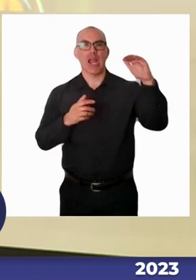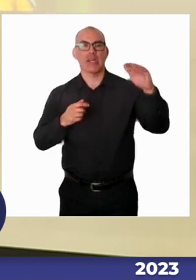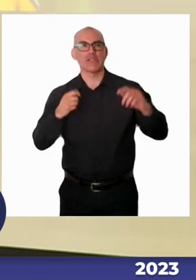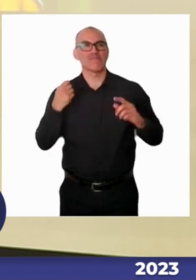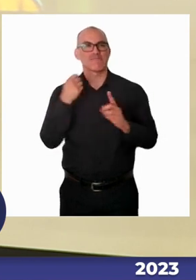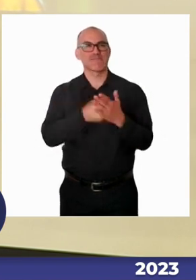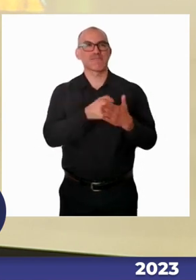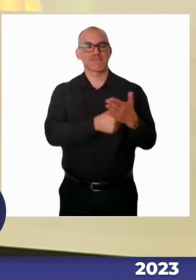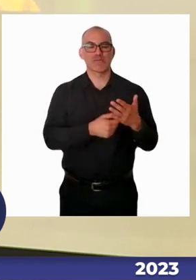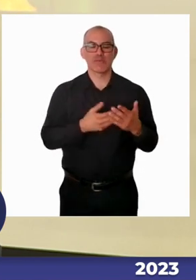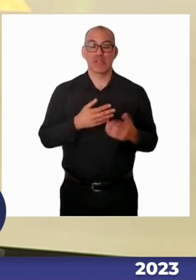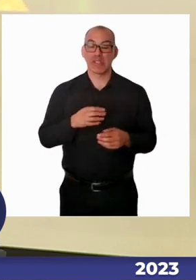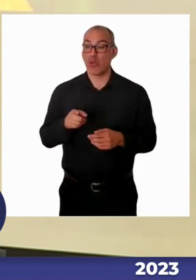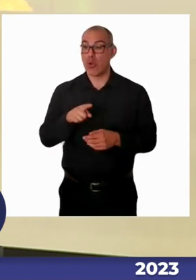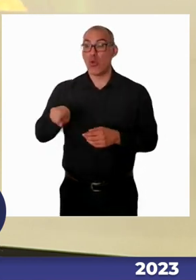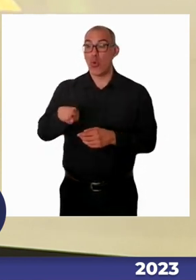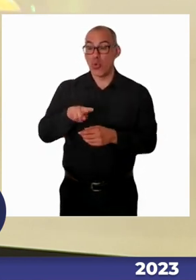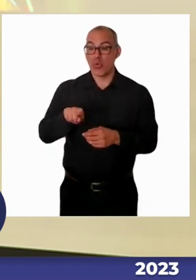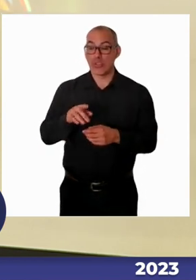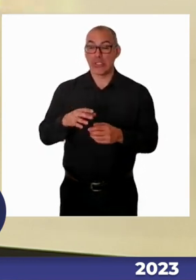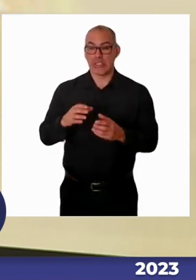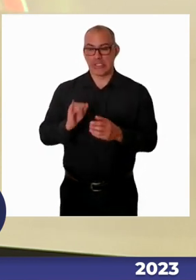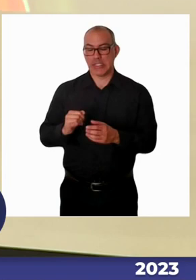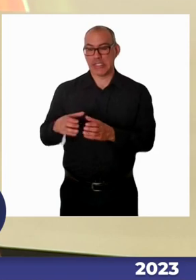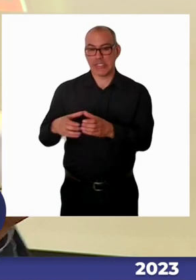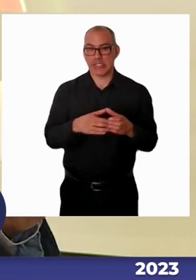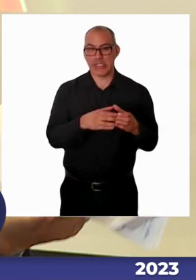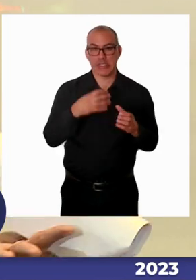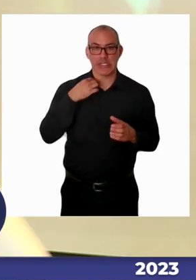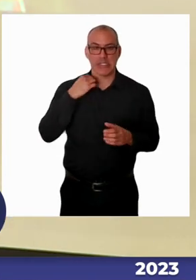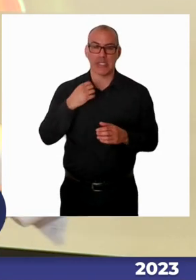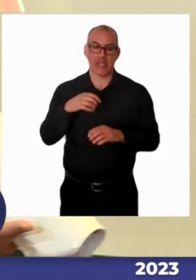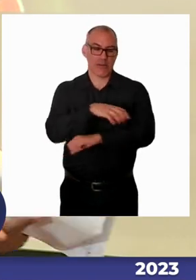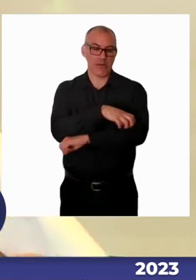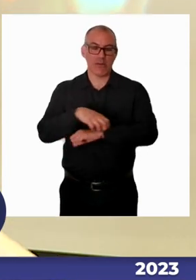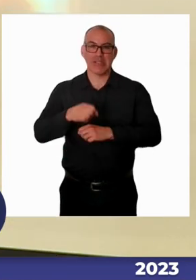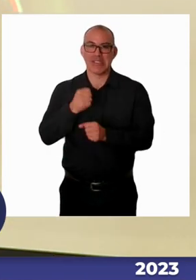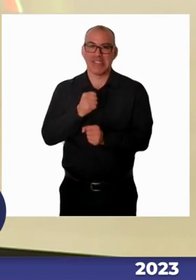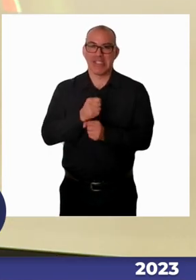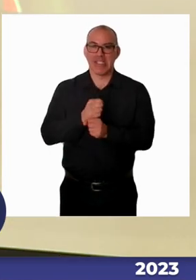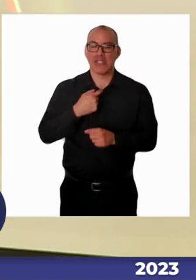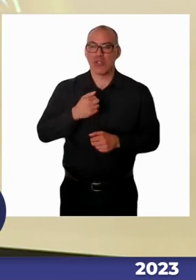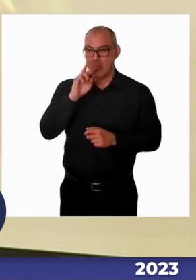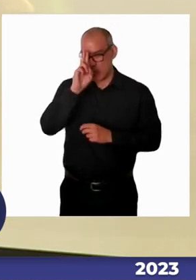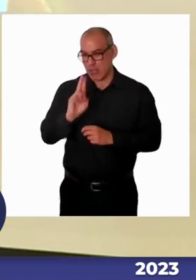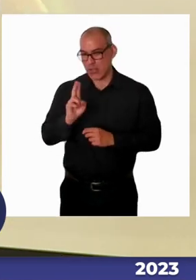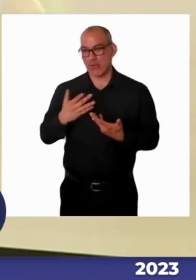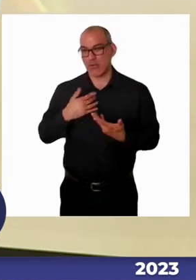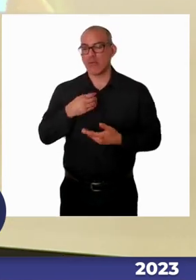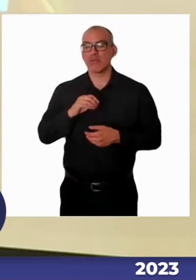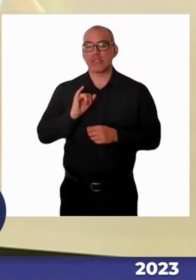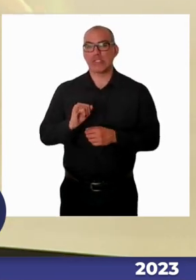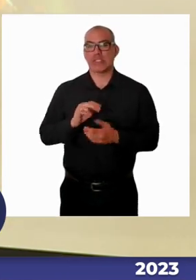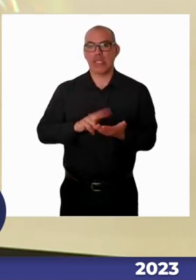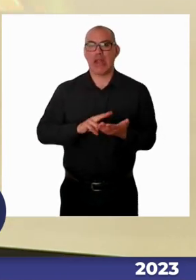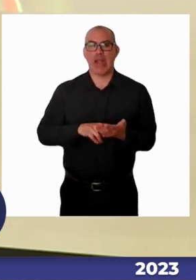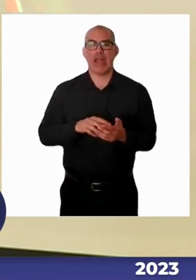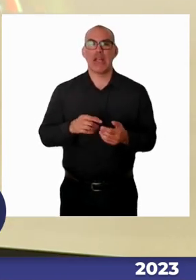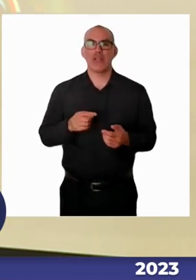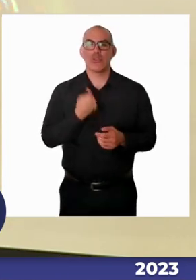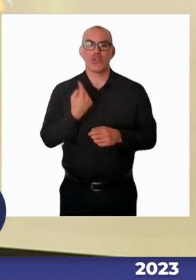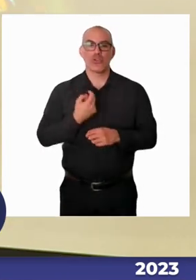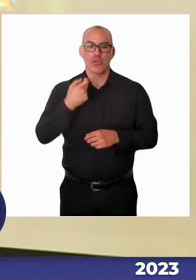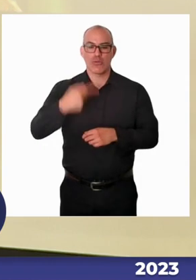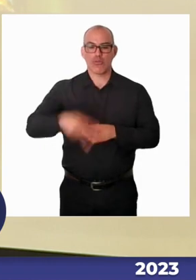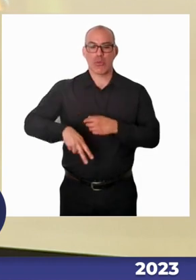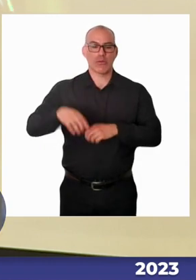la veías. Y en las escuelas, pasaba? En las escuelas eran los profesores normales, comunes y corrientes, los que terminaban diagnosticando a un niño o